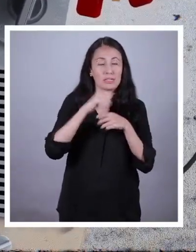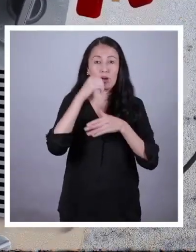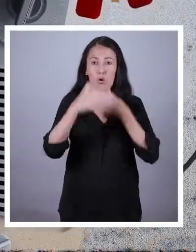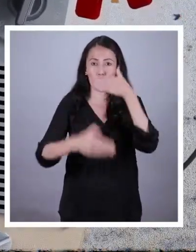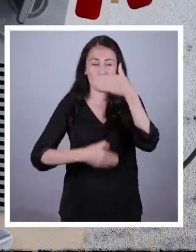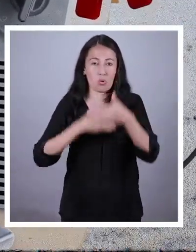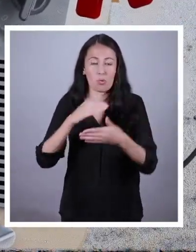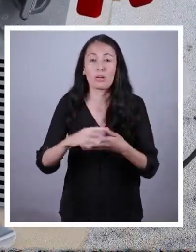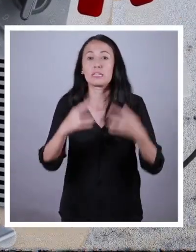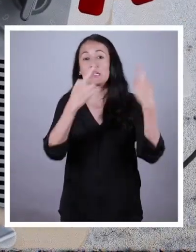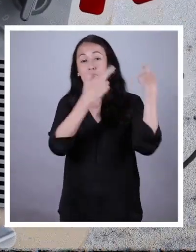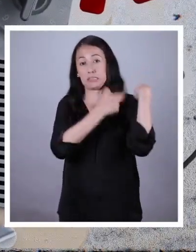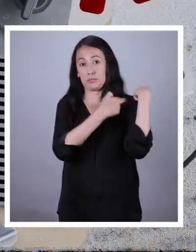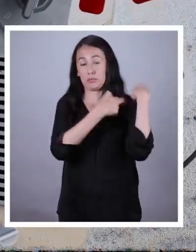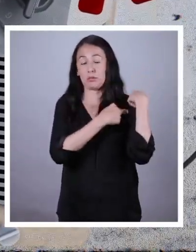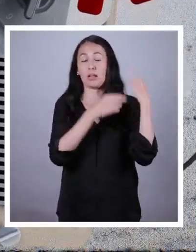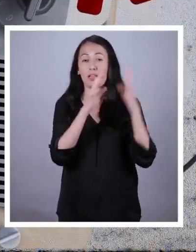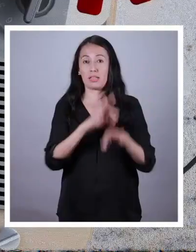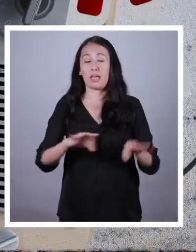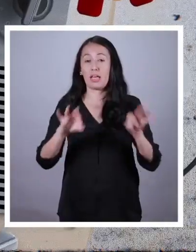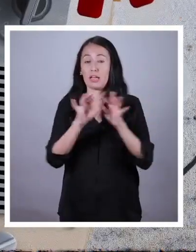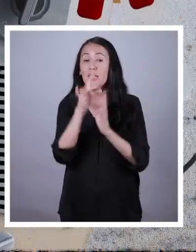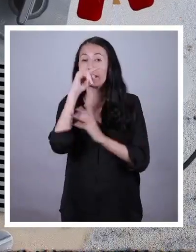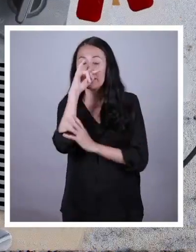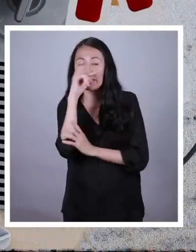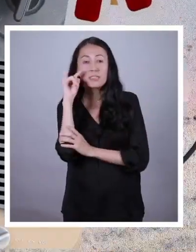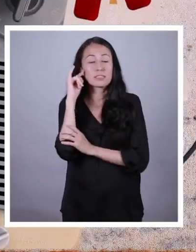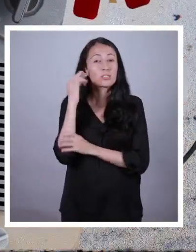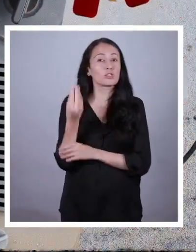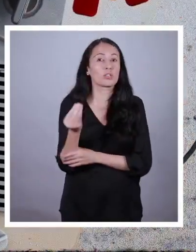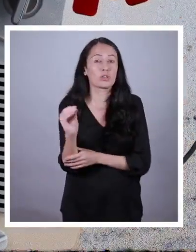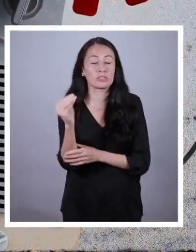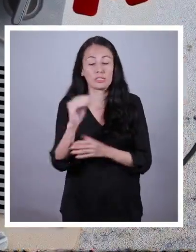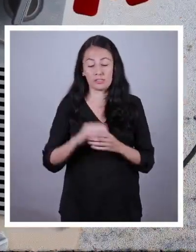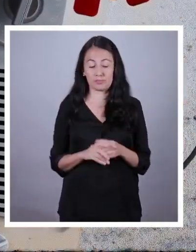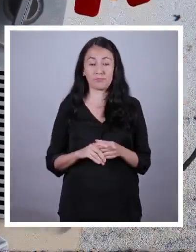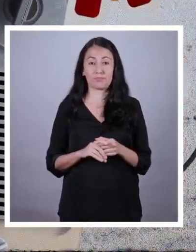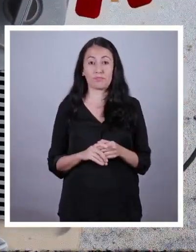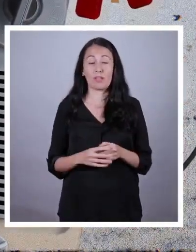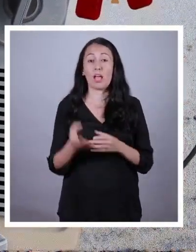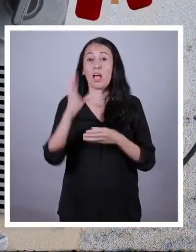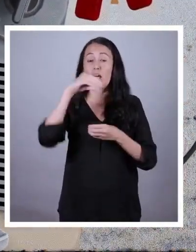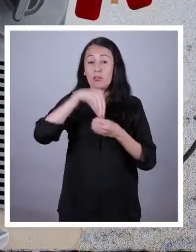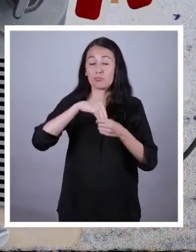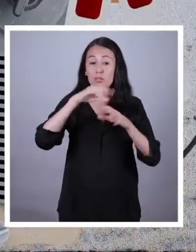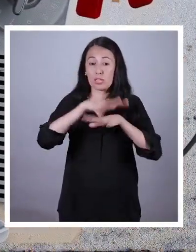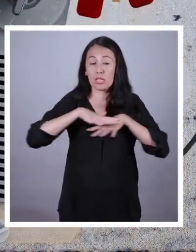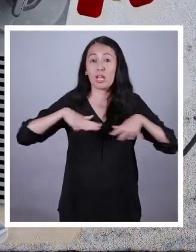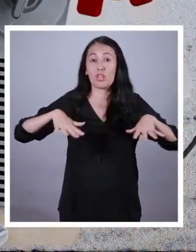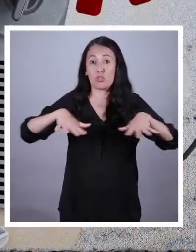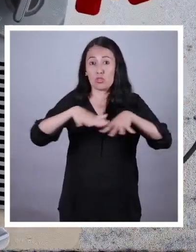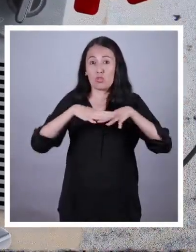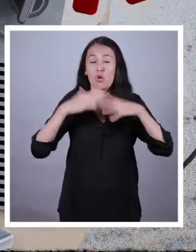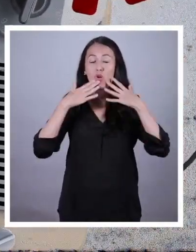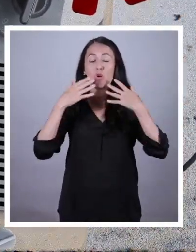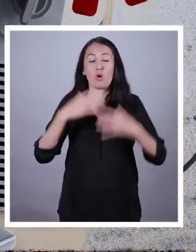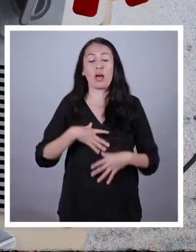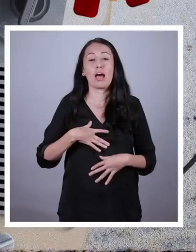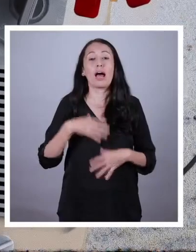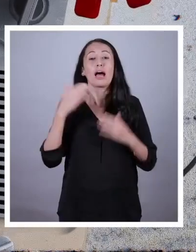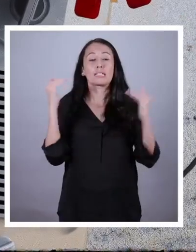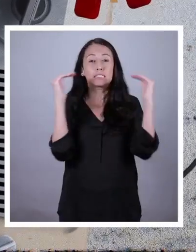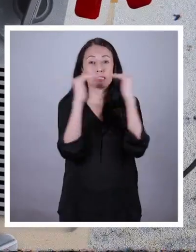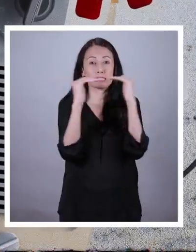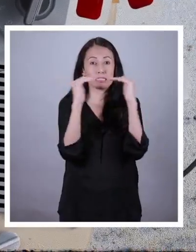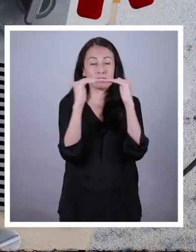deberes y responsabilidades de las niñas, niños y adolescentes del Ecuador dentro de un marco de libertad, dignidad y equidad